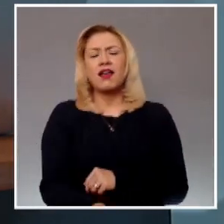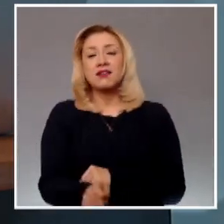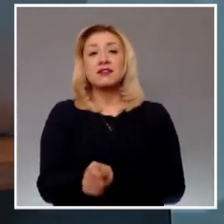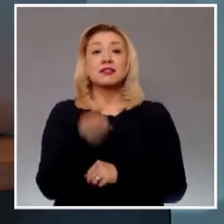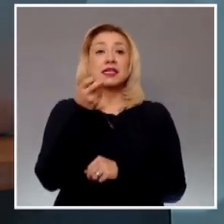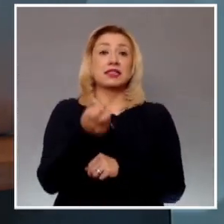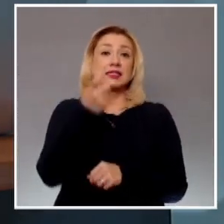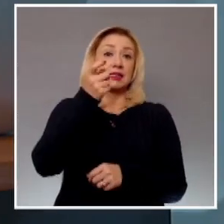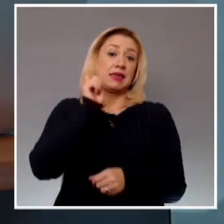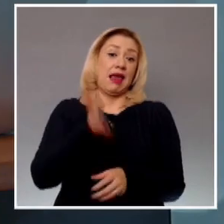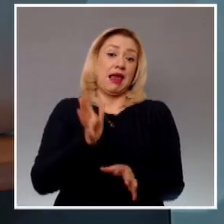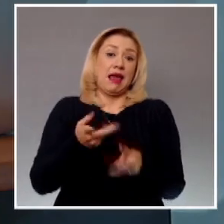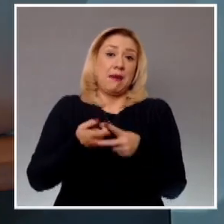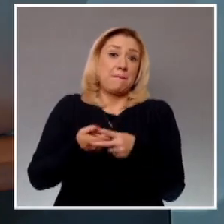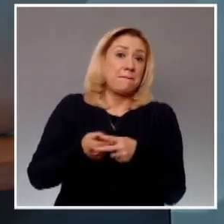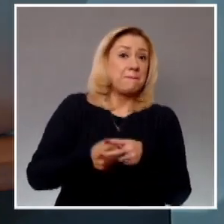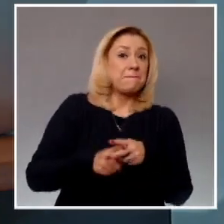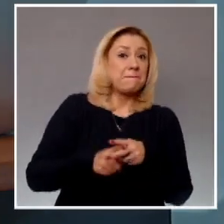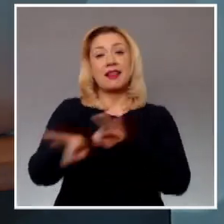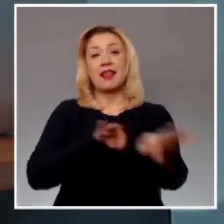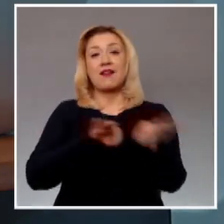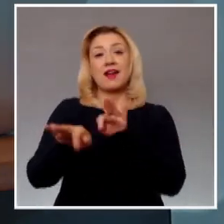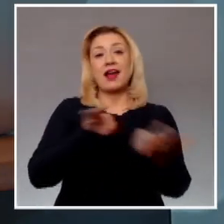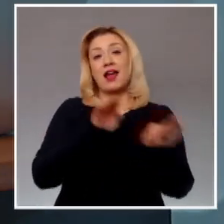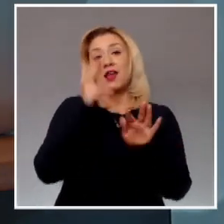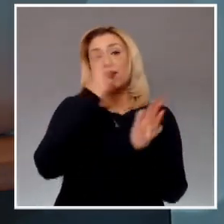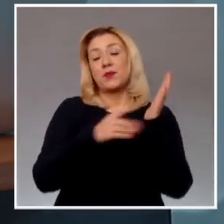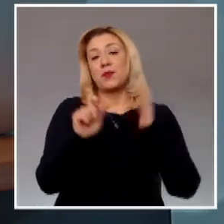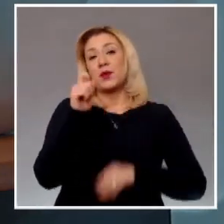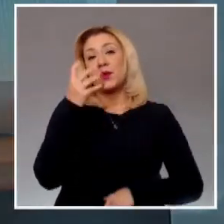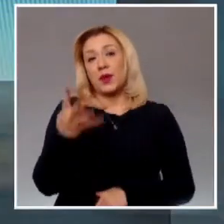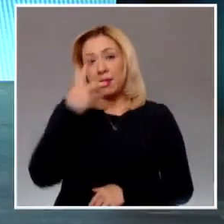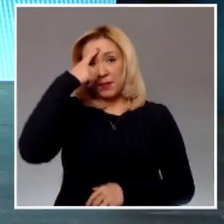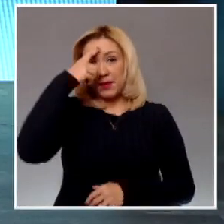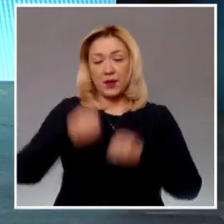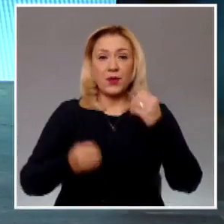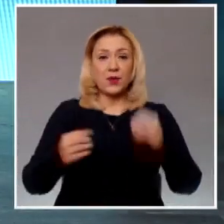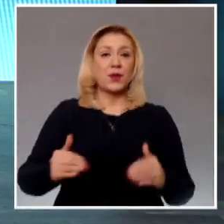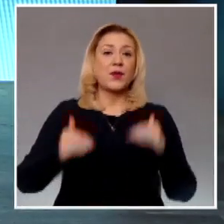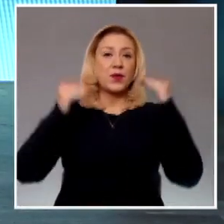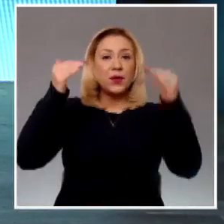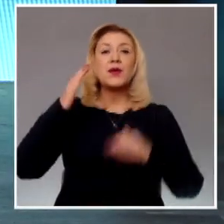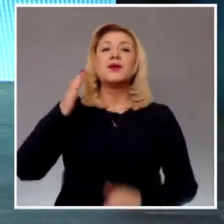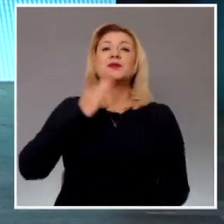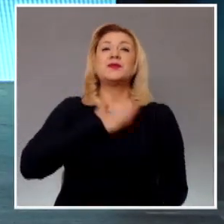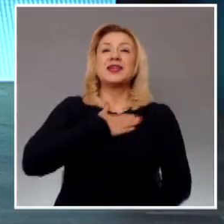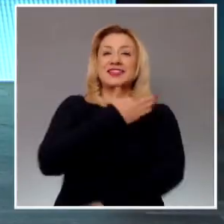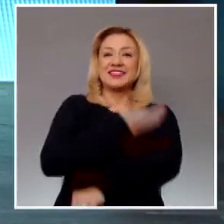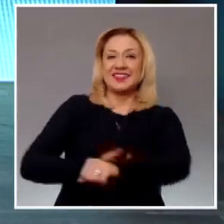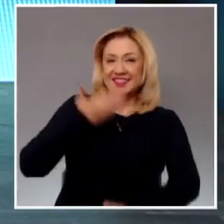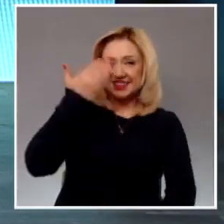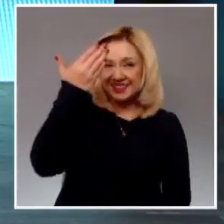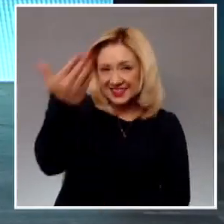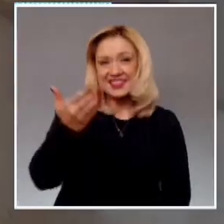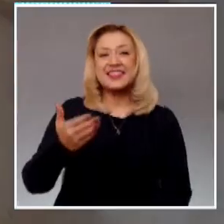del Tribunal Constitucional. Mario, muy buenas tardes. Adelante con tu información.